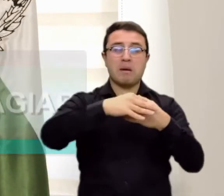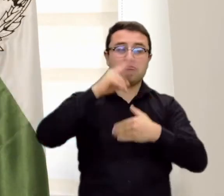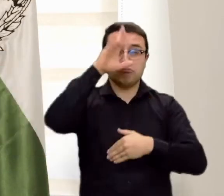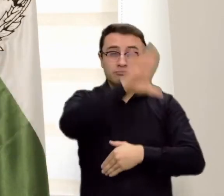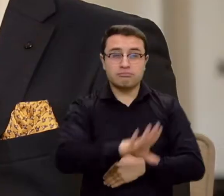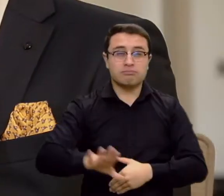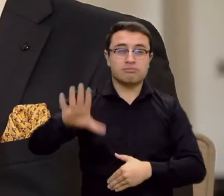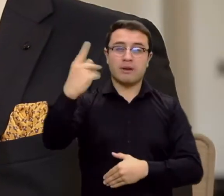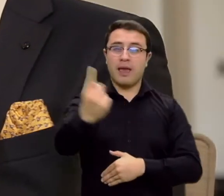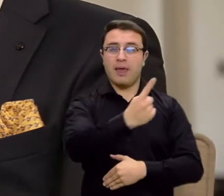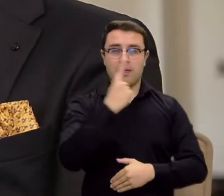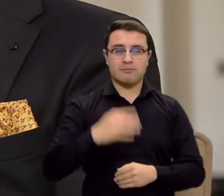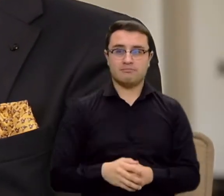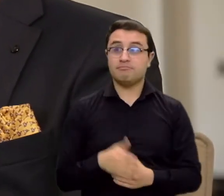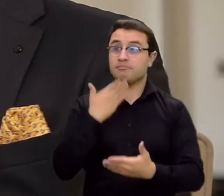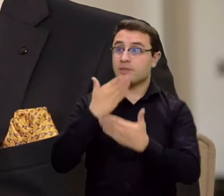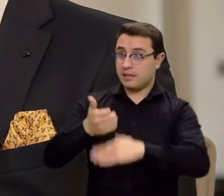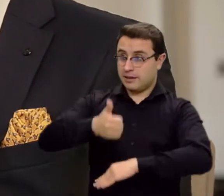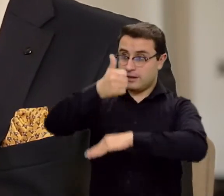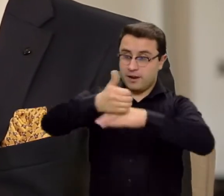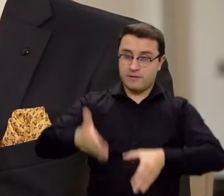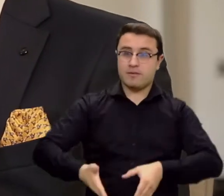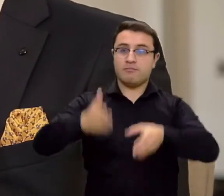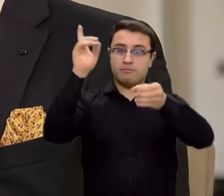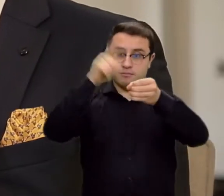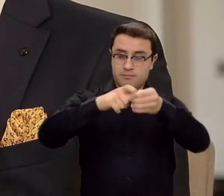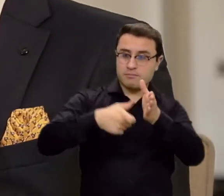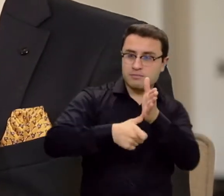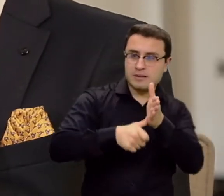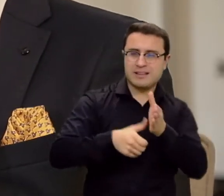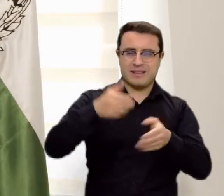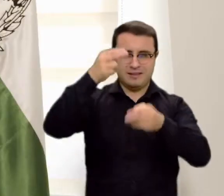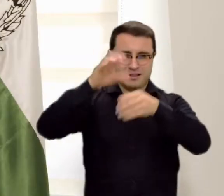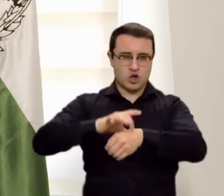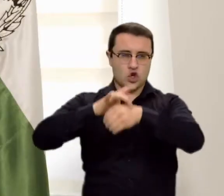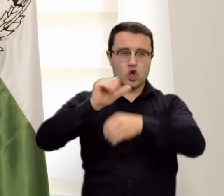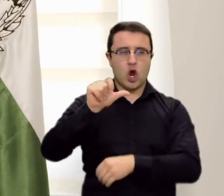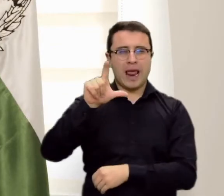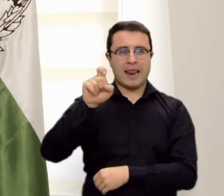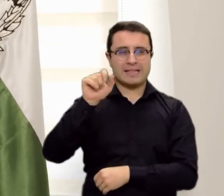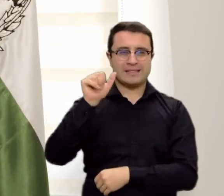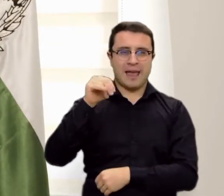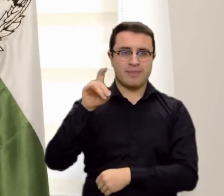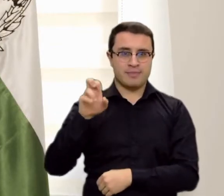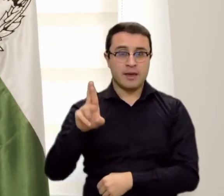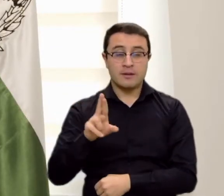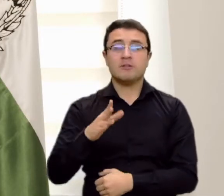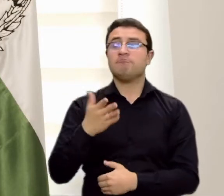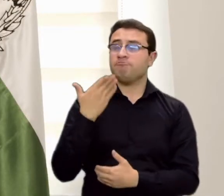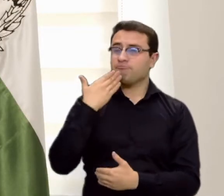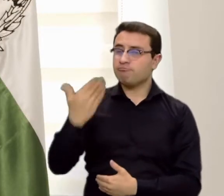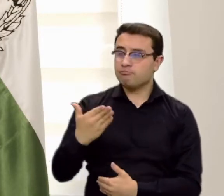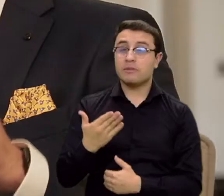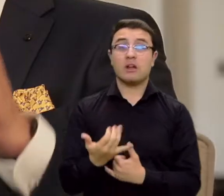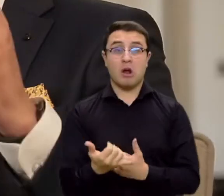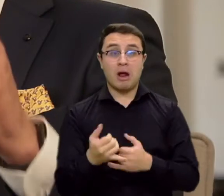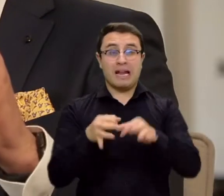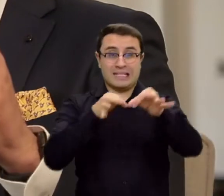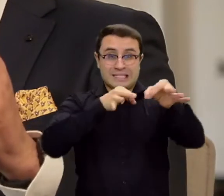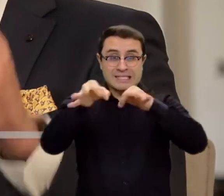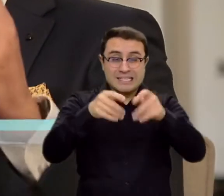general. Muchas gracias al señor Registrador Nacional del Estado Civil, el doctor Alexander Vega Rocha. Los pormenores de esta